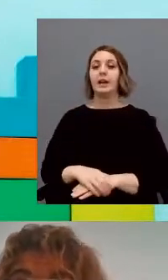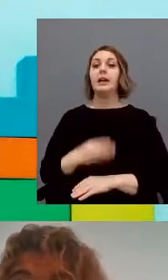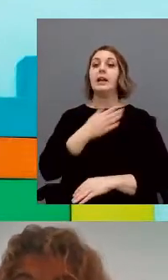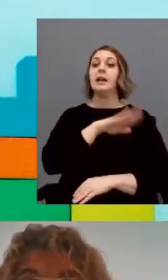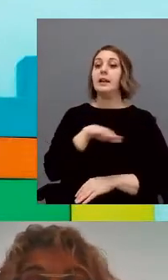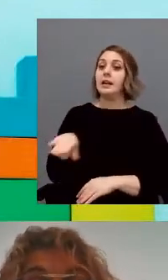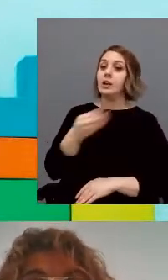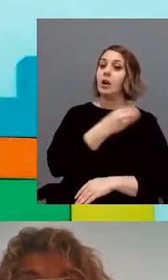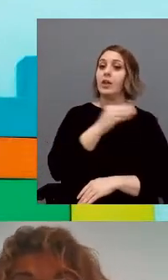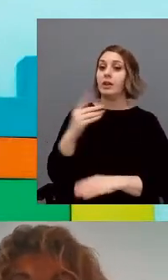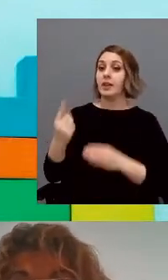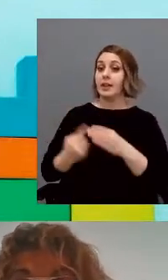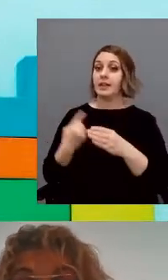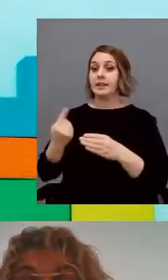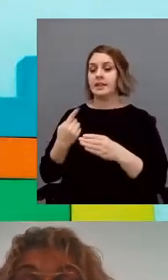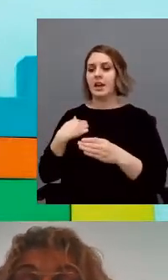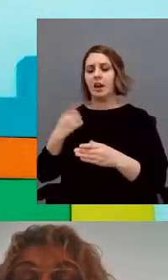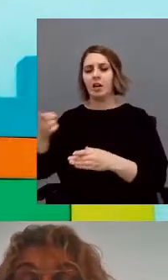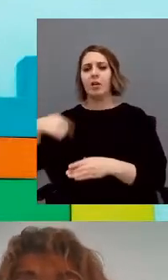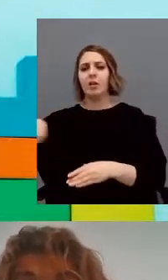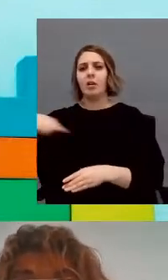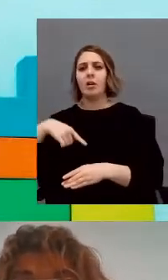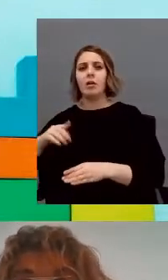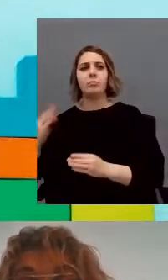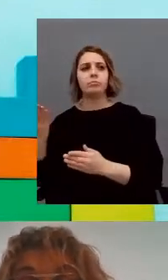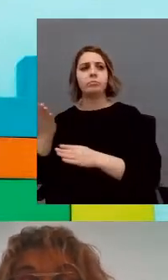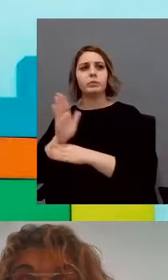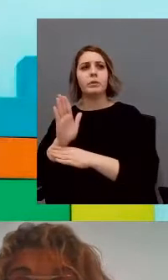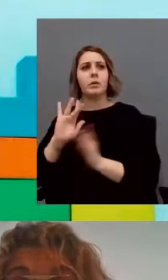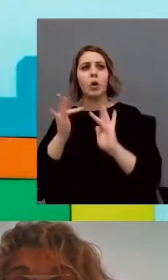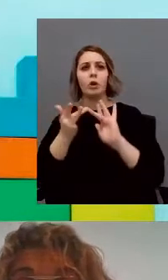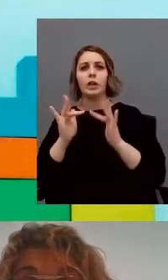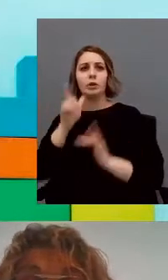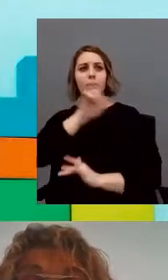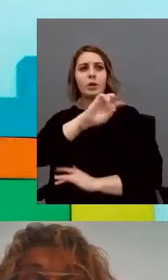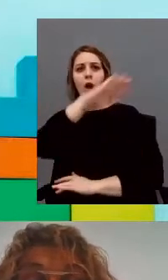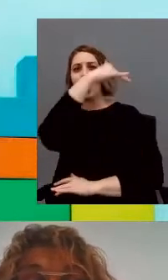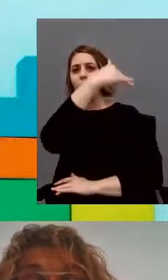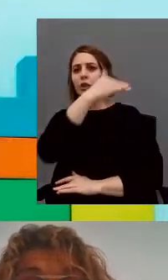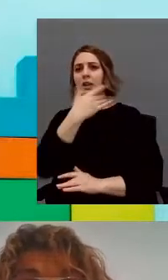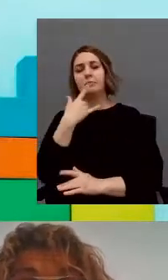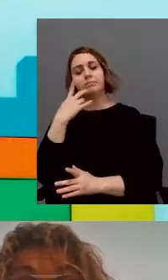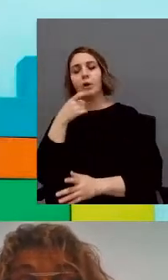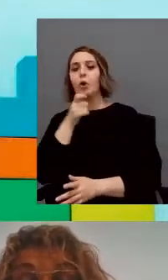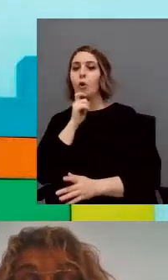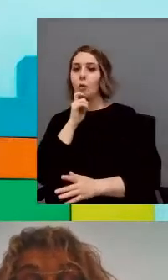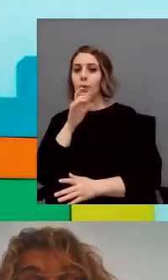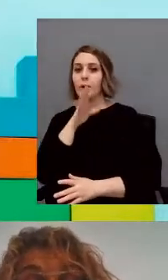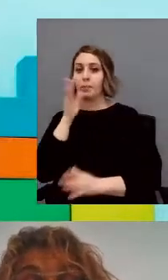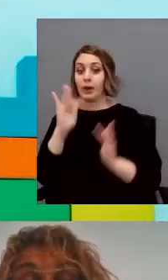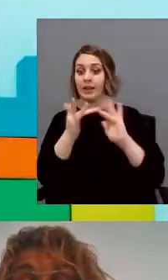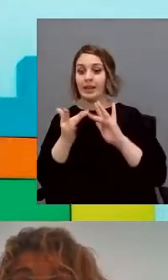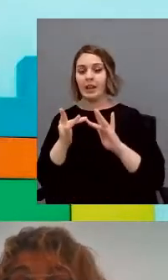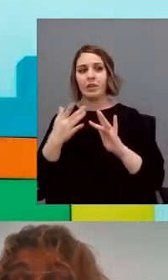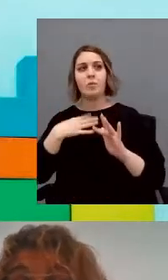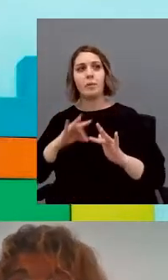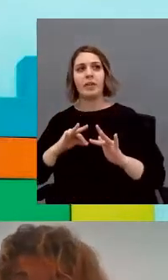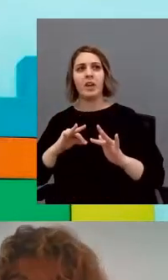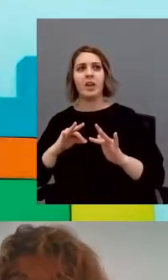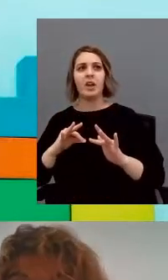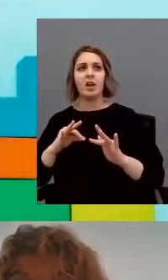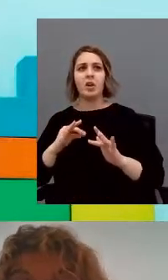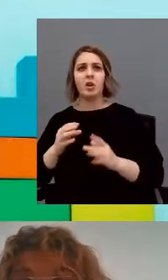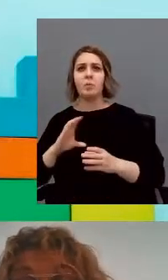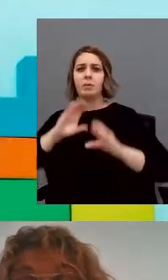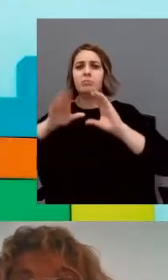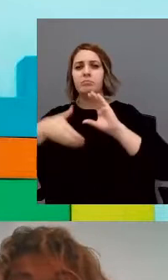dificultades específicas para interactuar con otras personas, porque a menudo pueden experimentar estas interacciones como frustrantes y con muy